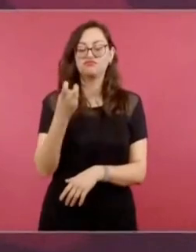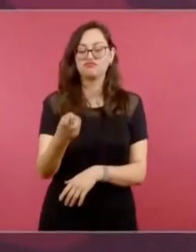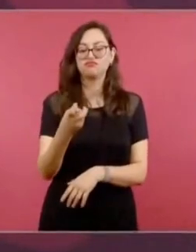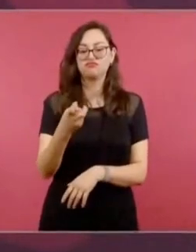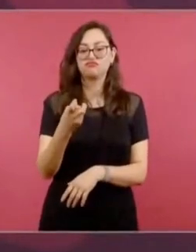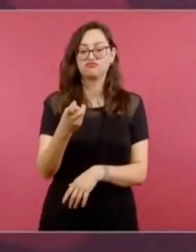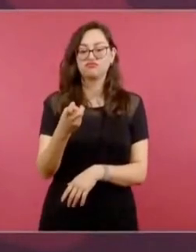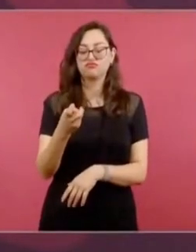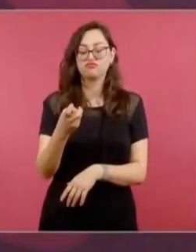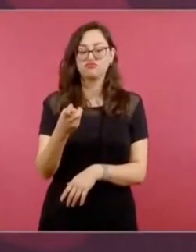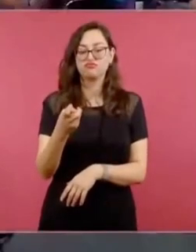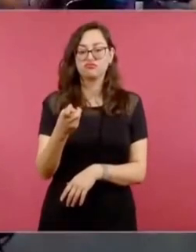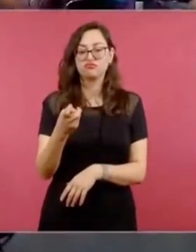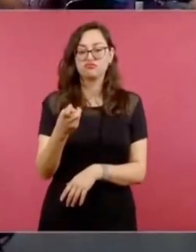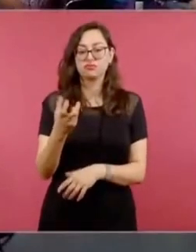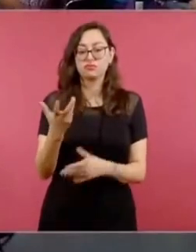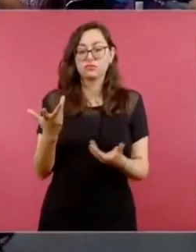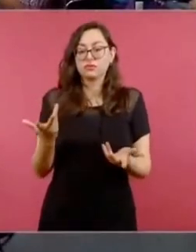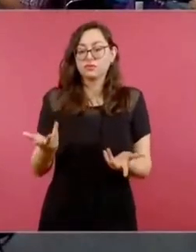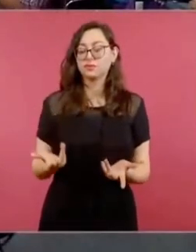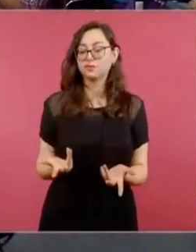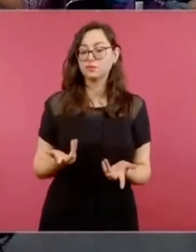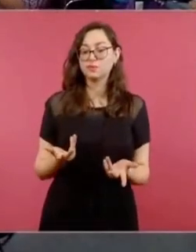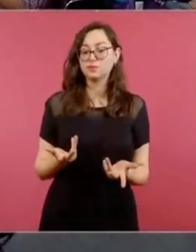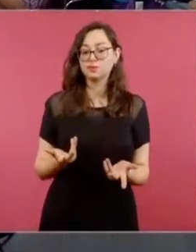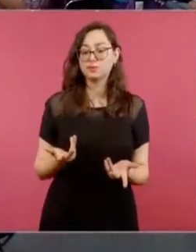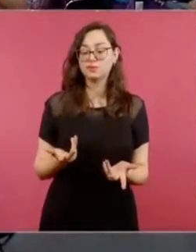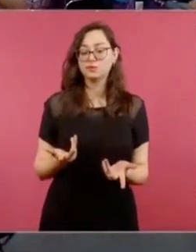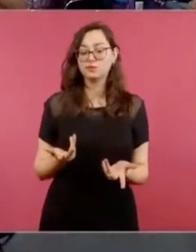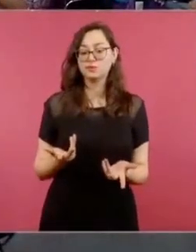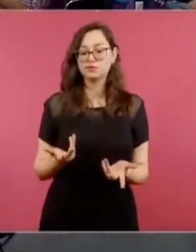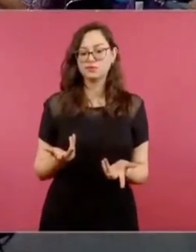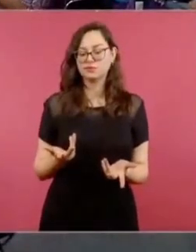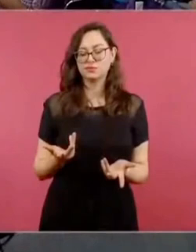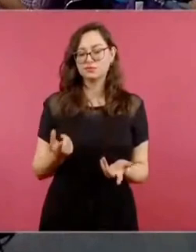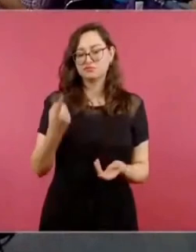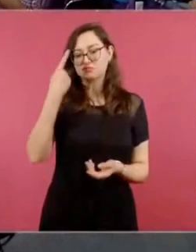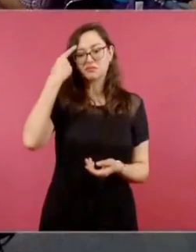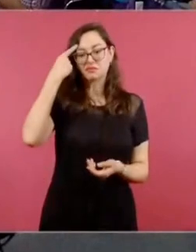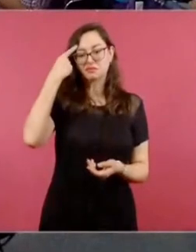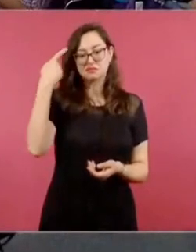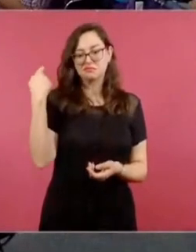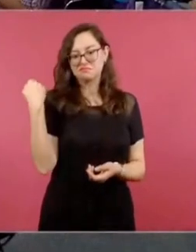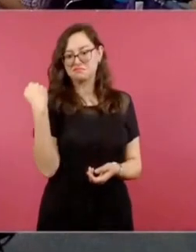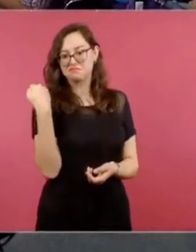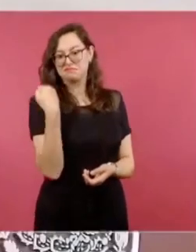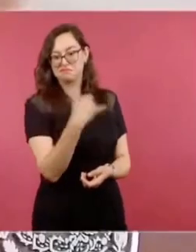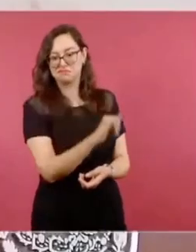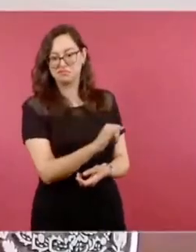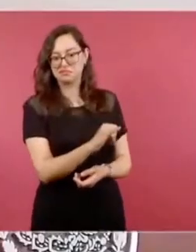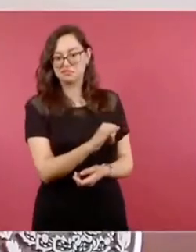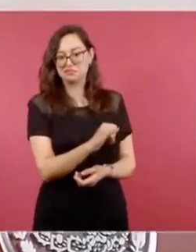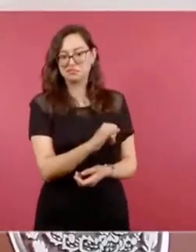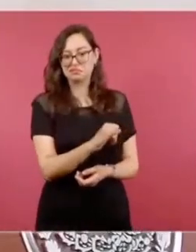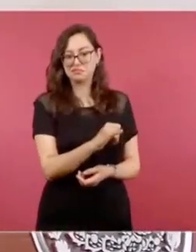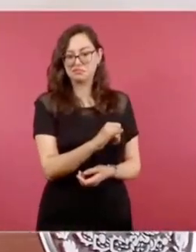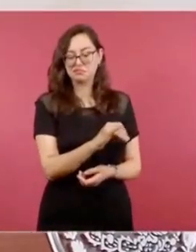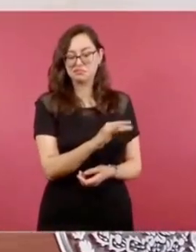y es una insensatez estar